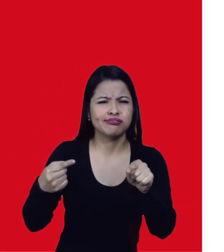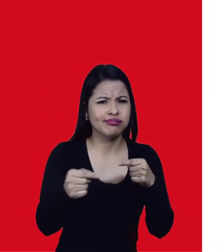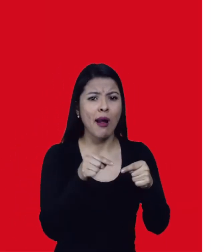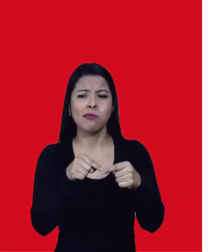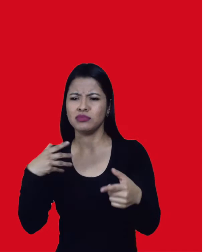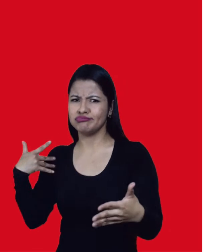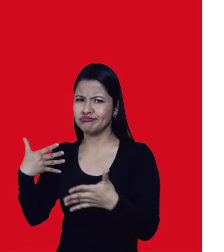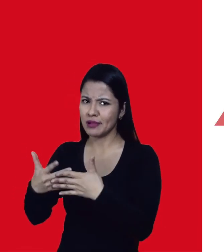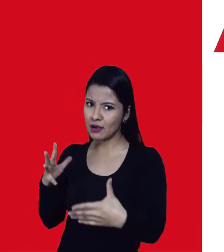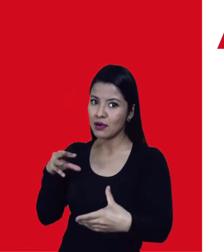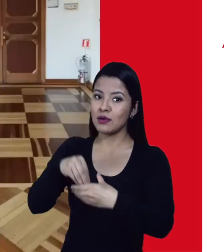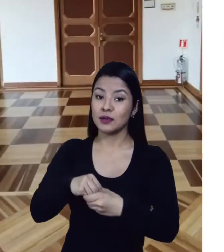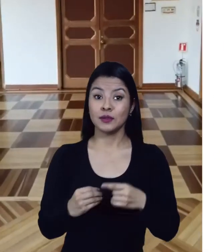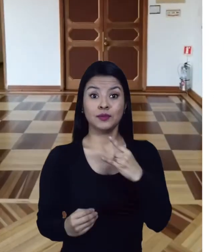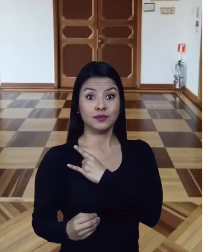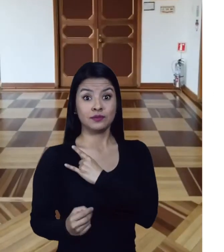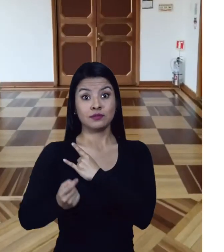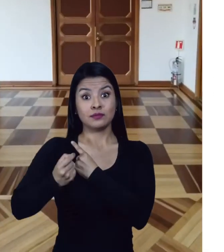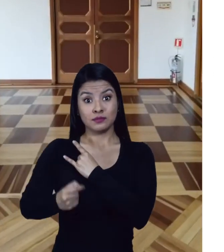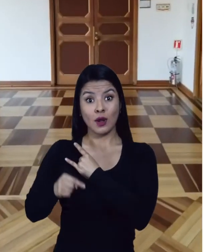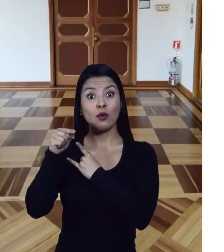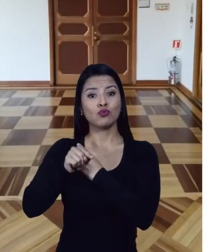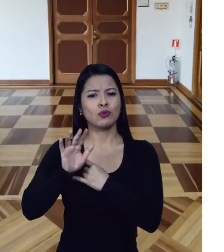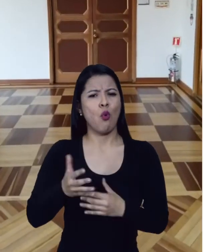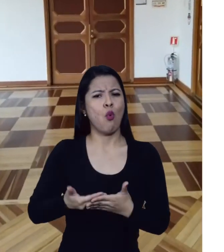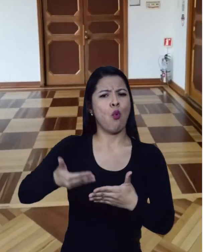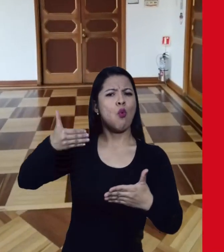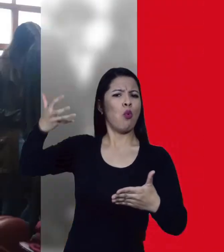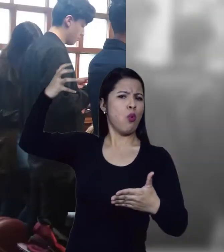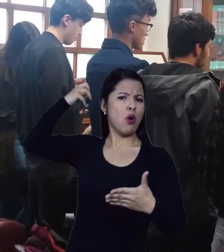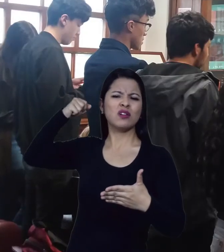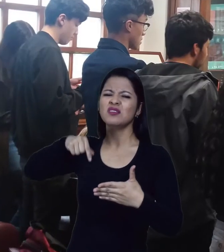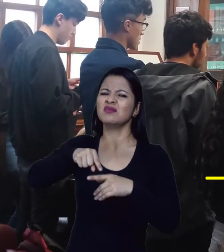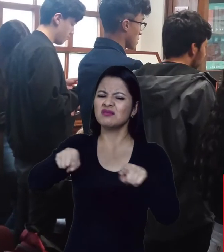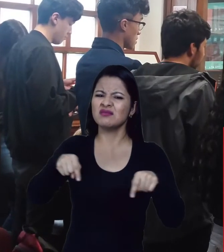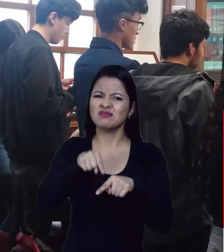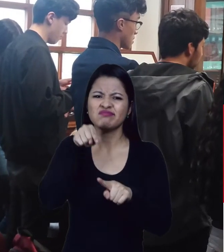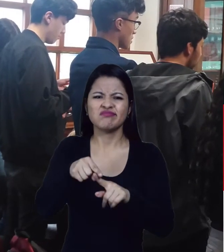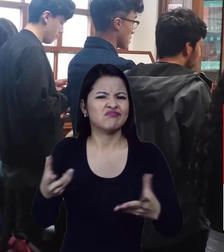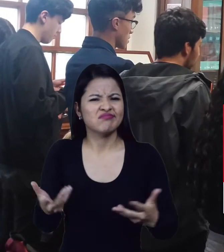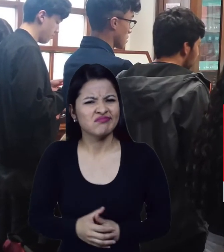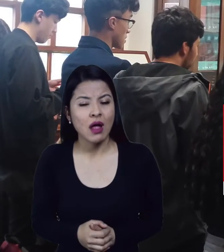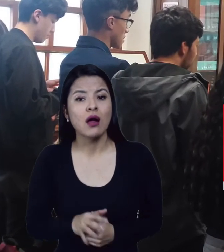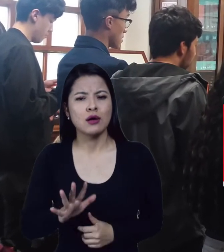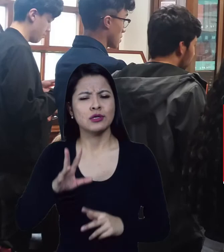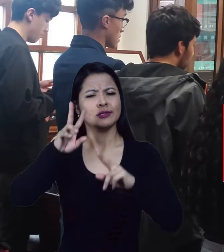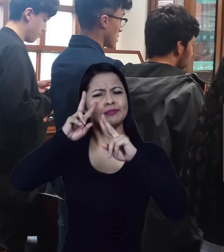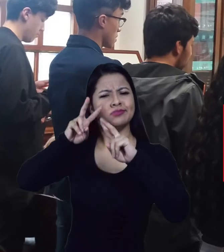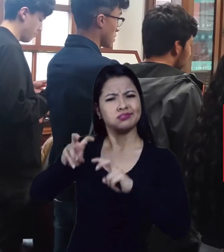archivo histórico de la Universidad del Rosario, un lugar para la investigación,